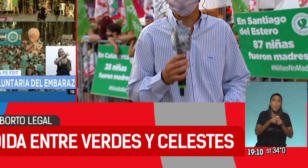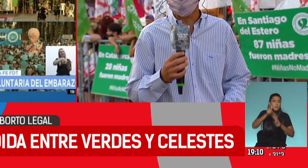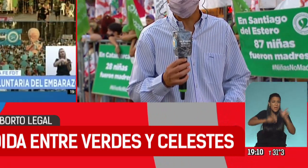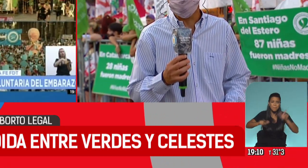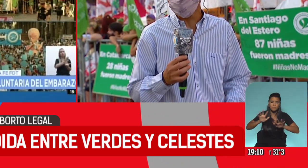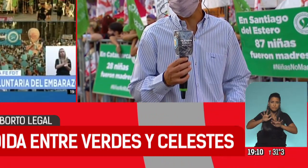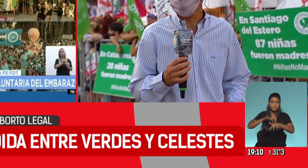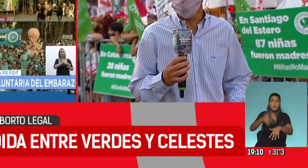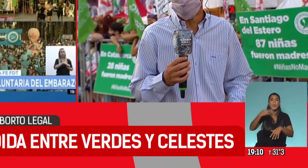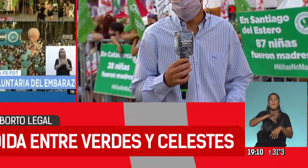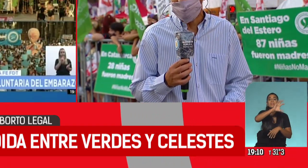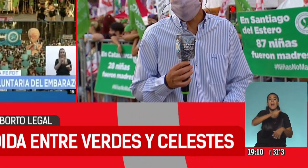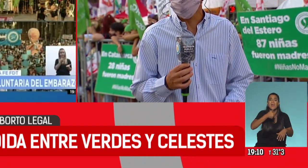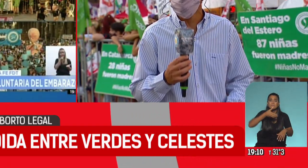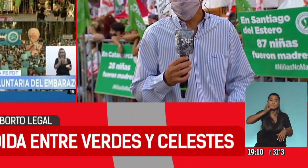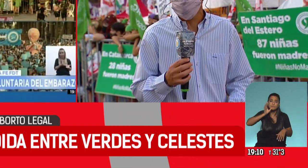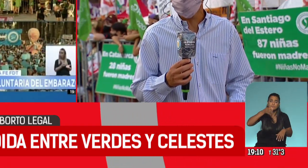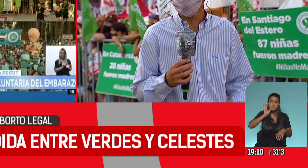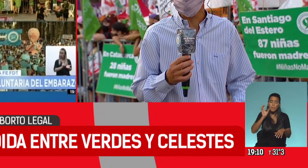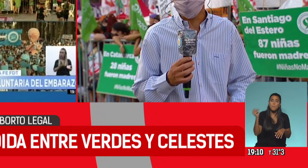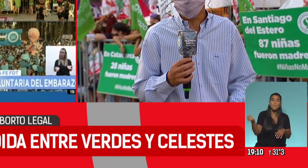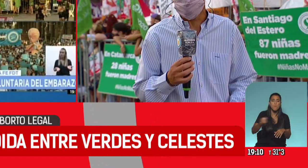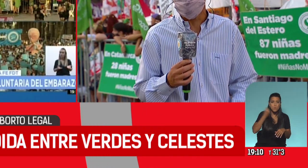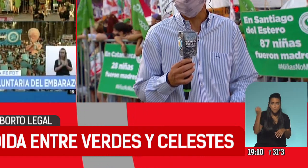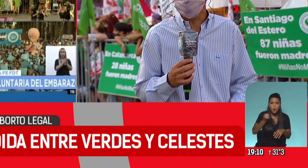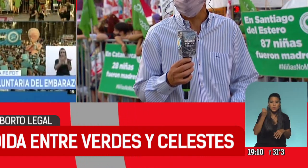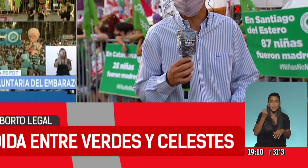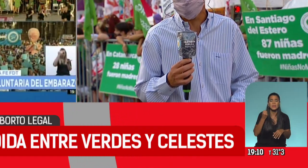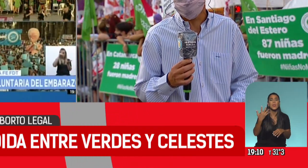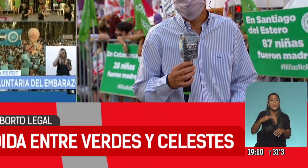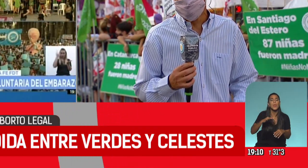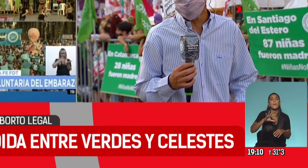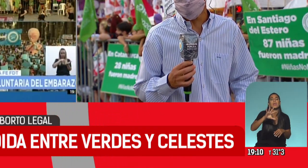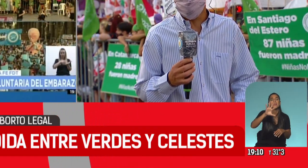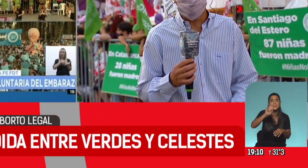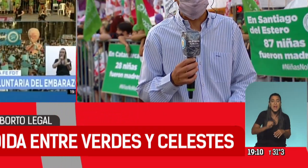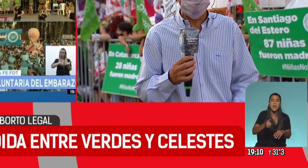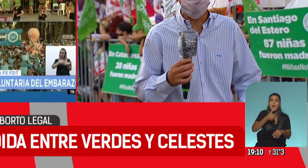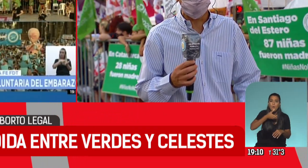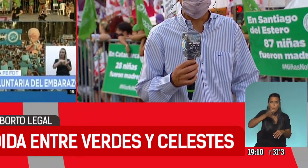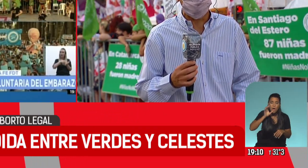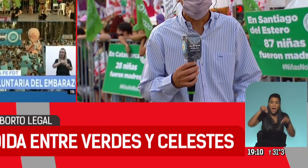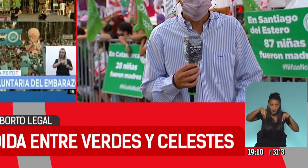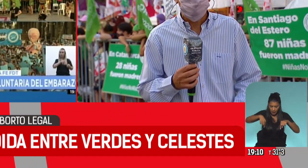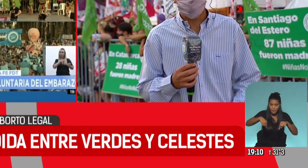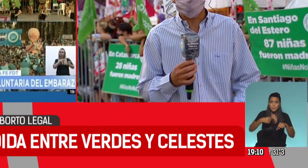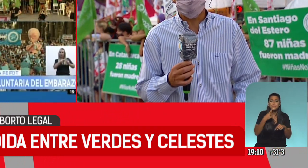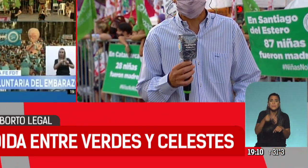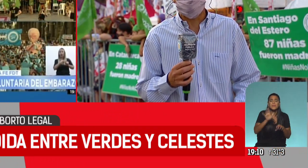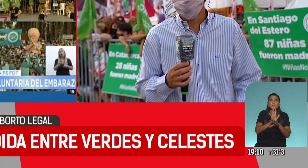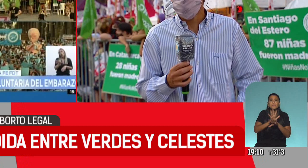Tienen que traer hidratación. Es muy importante. Tienen que traer hidratación. Acá es una verdadera